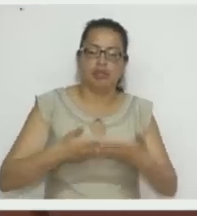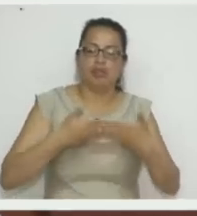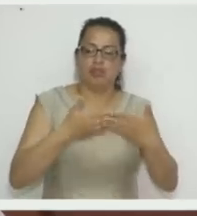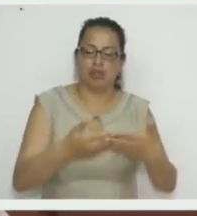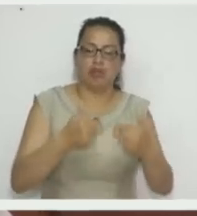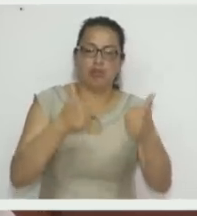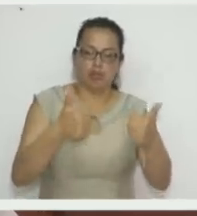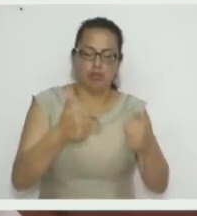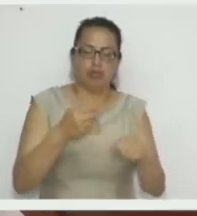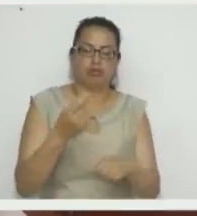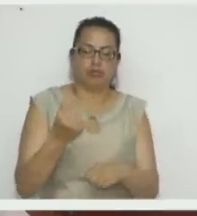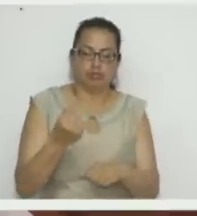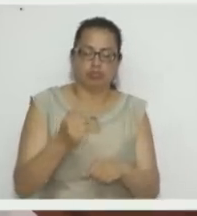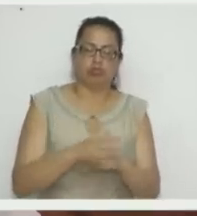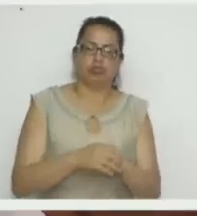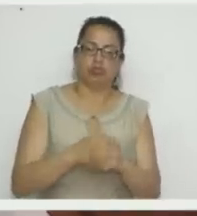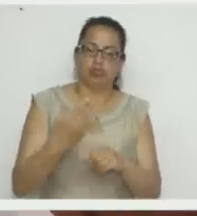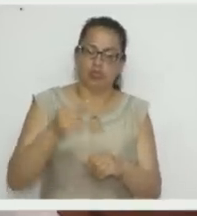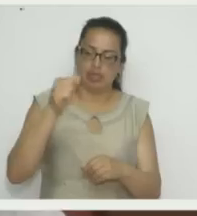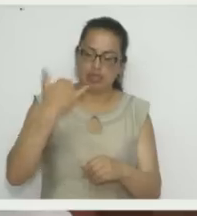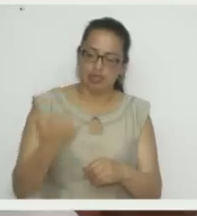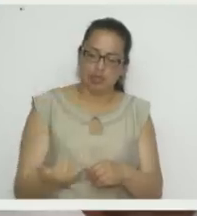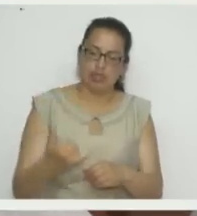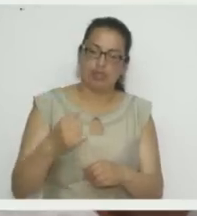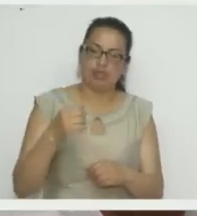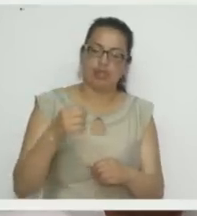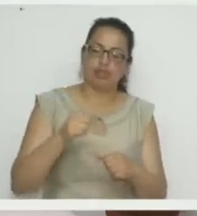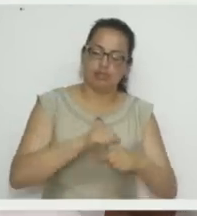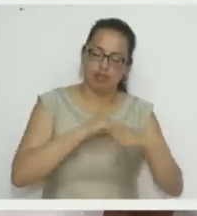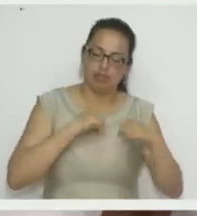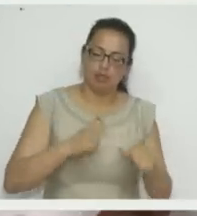para que vendan ahorita en amor y amistad.